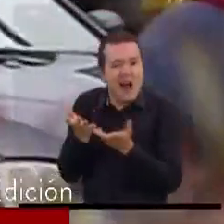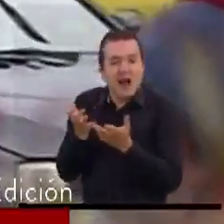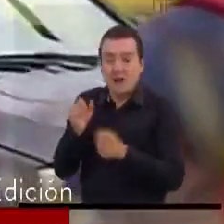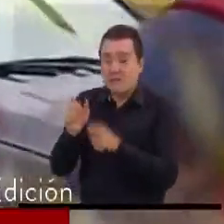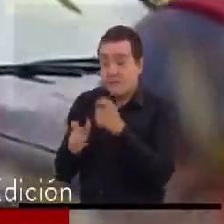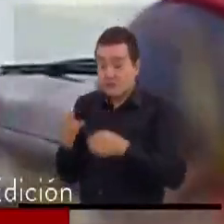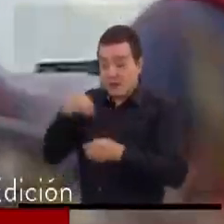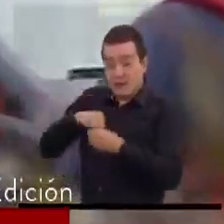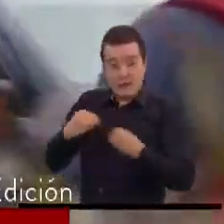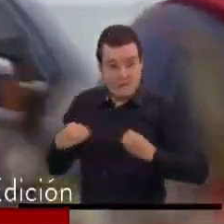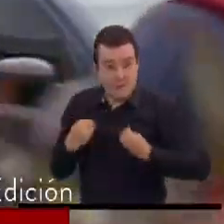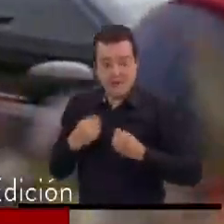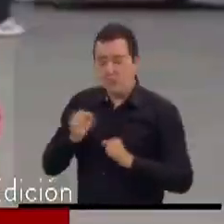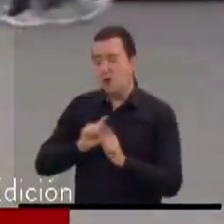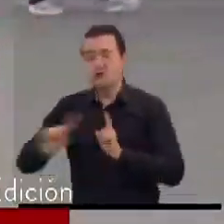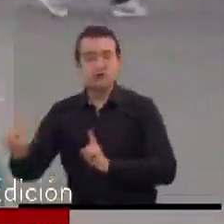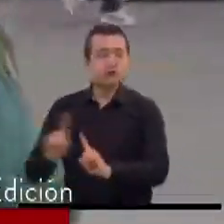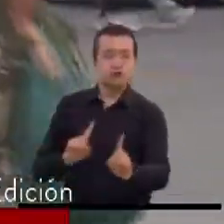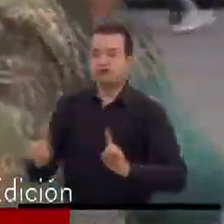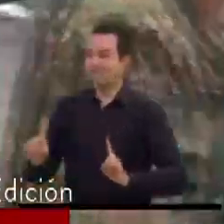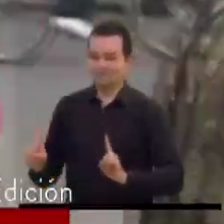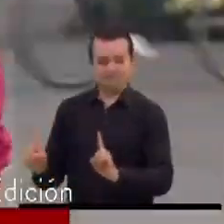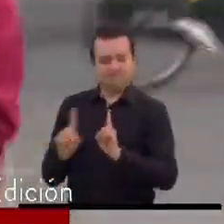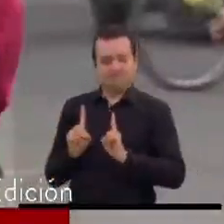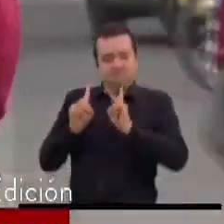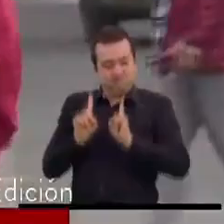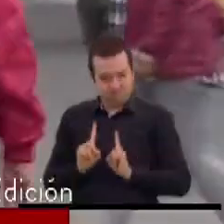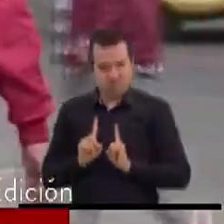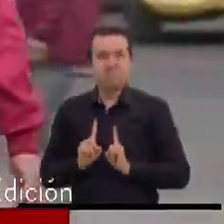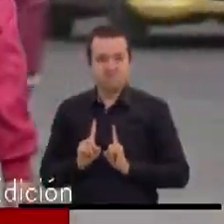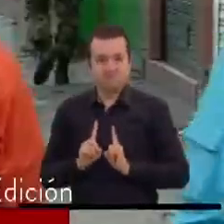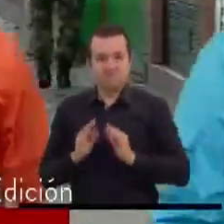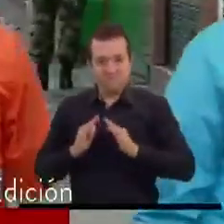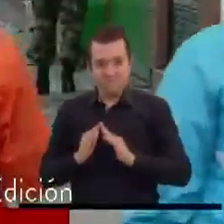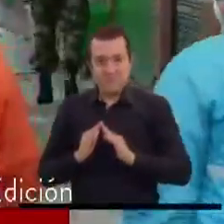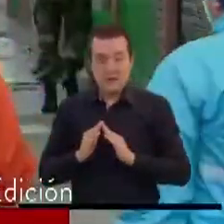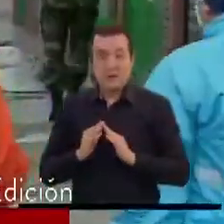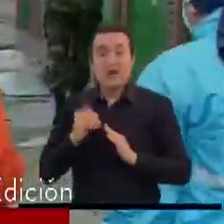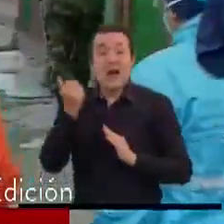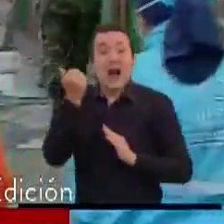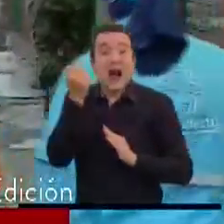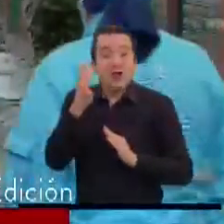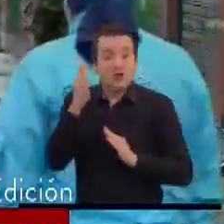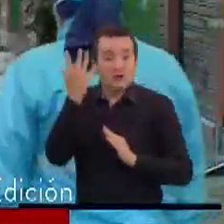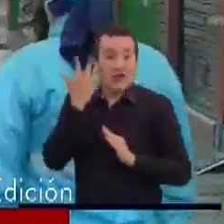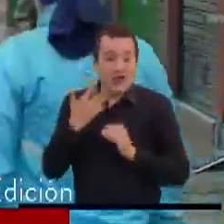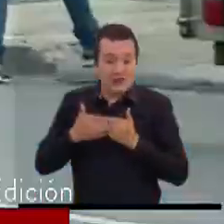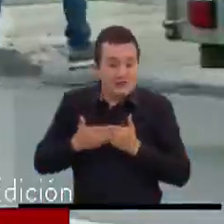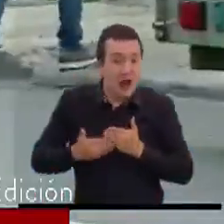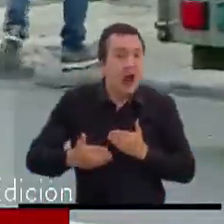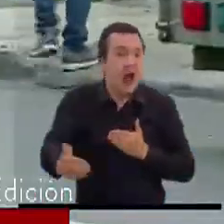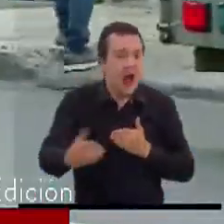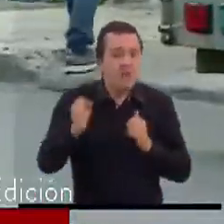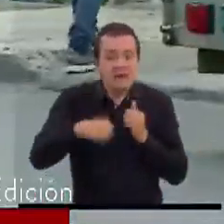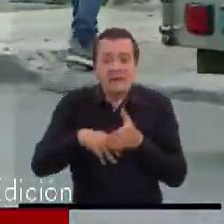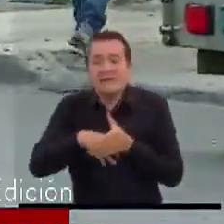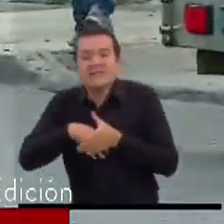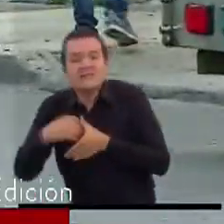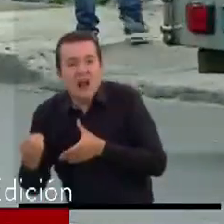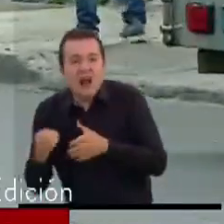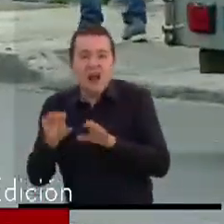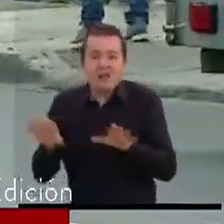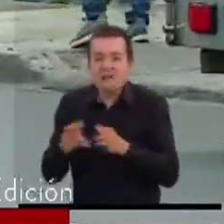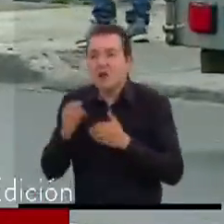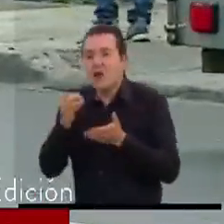residentes de estos cuadrantes es que a partir de este y por un término de 14 días solo podrán salir a actividades esenciales como